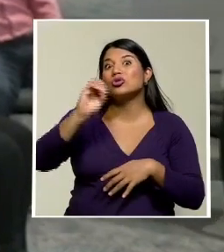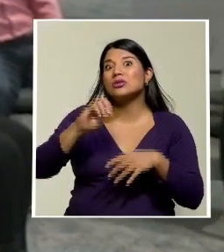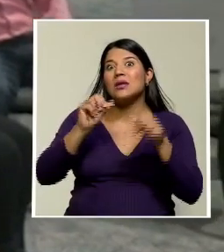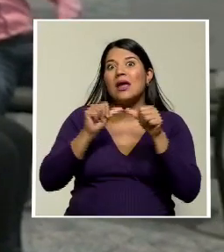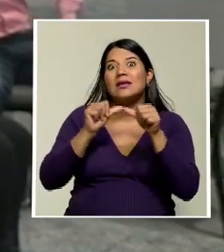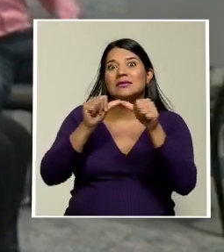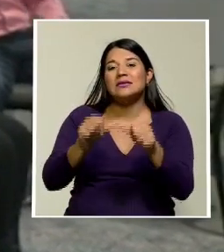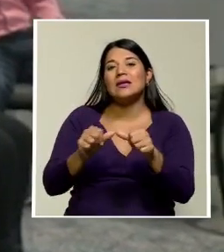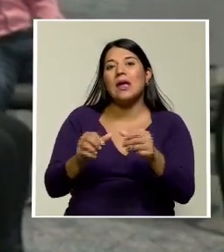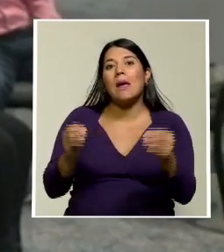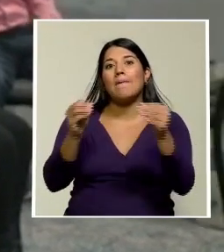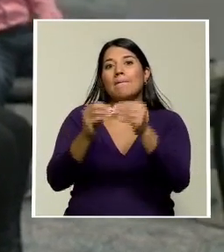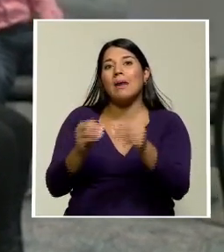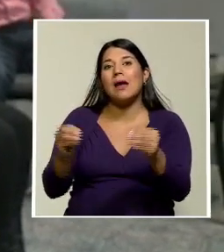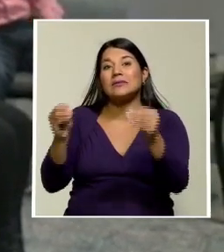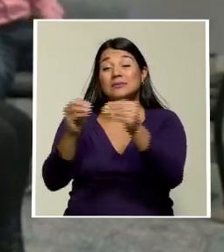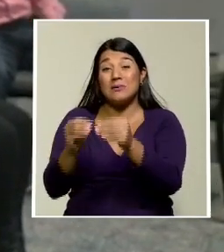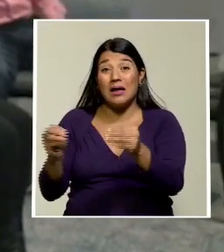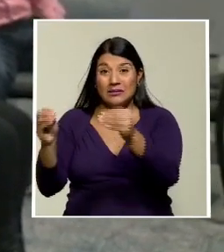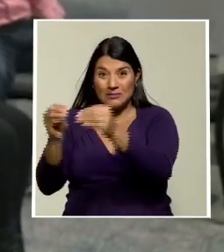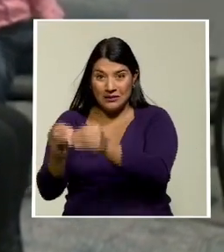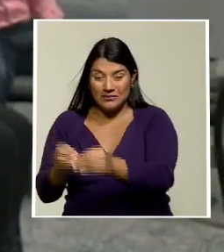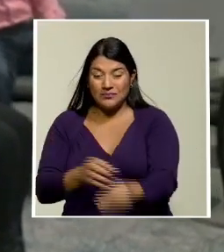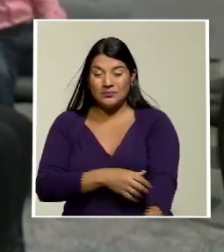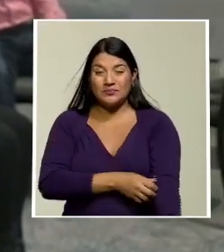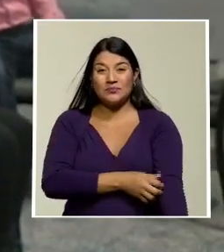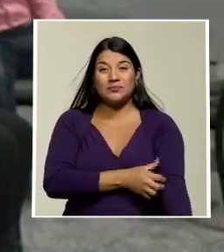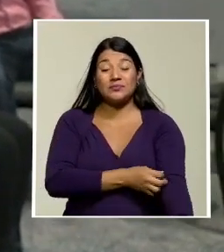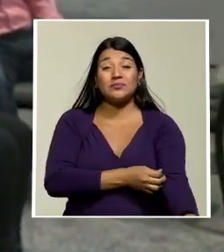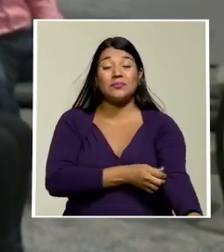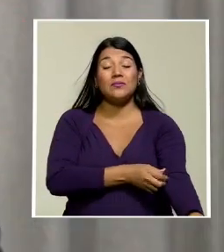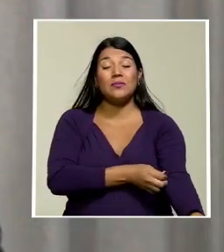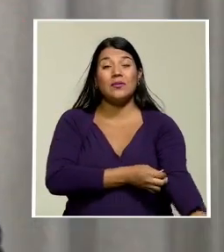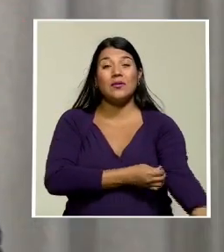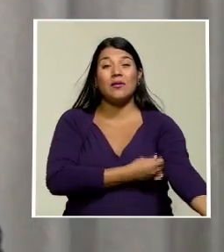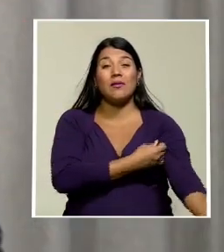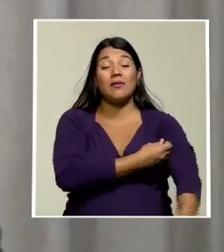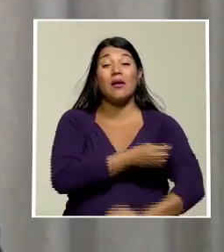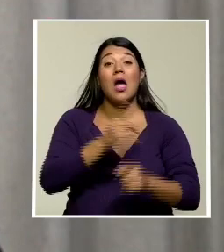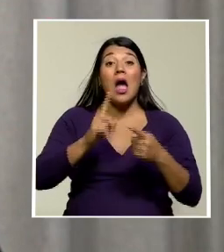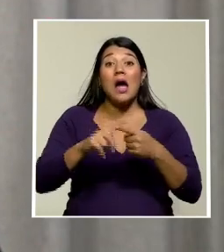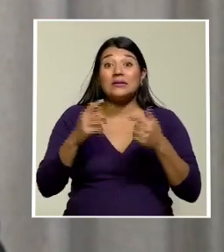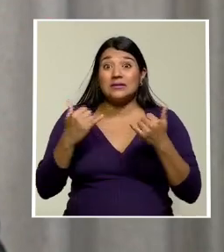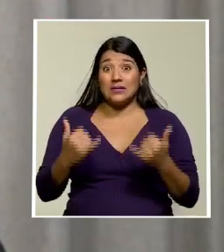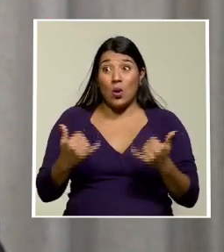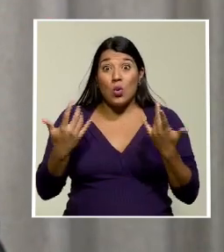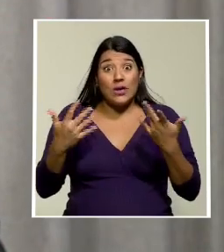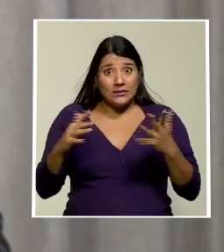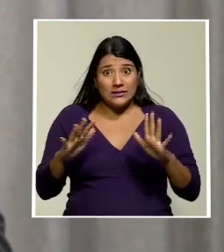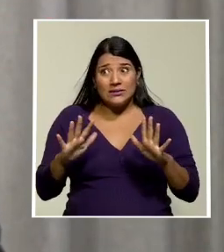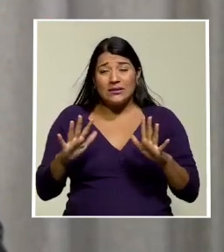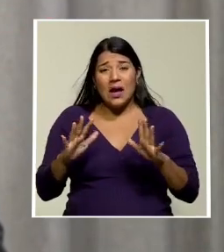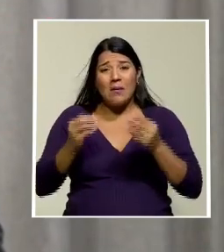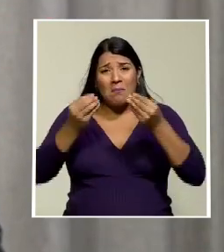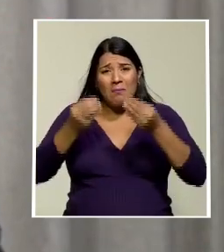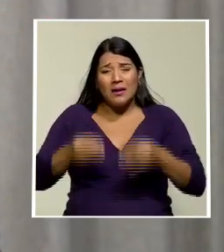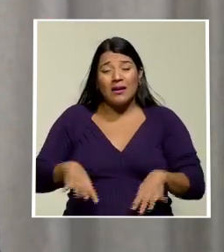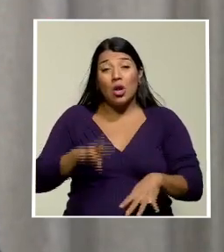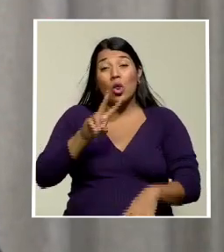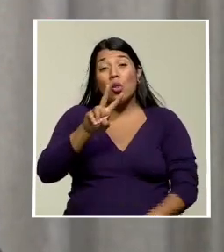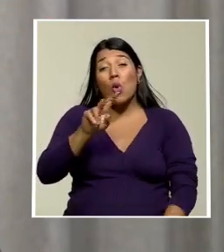conforme pasan los días. A la fecha se cuantifican pérdidas por más de 2